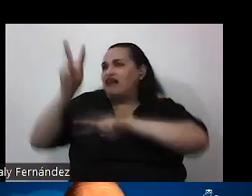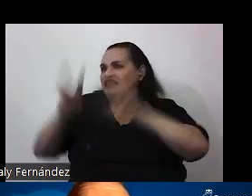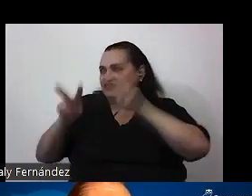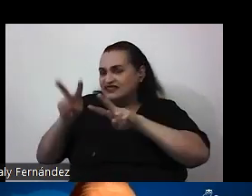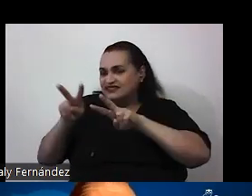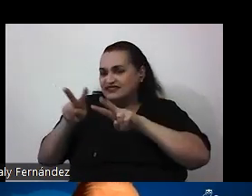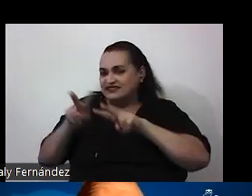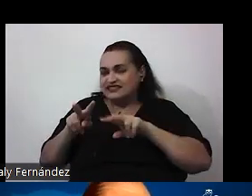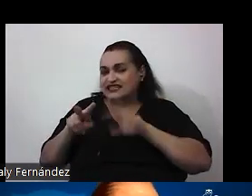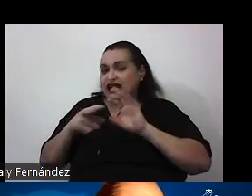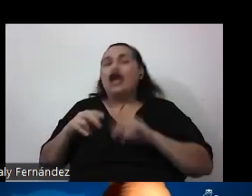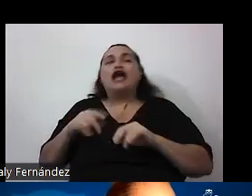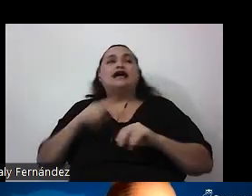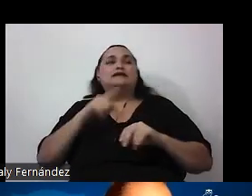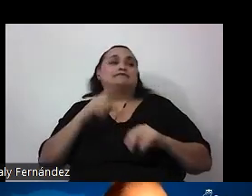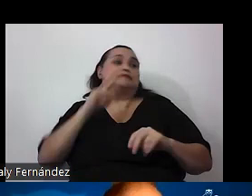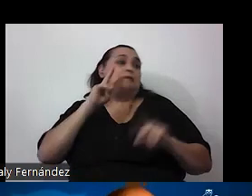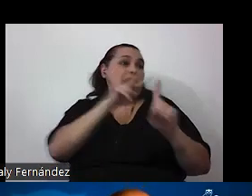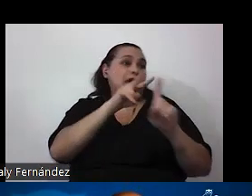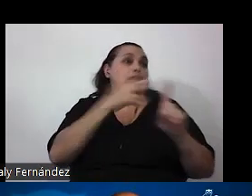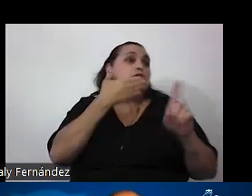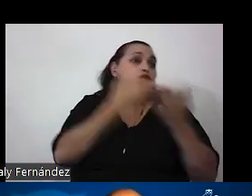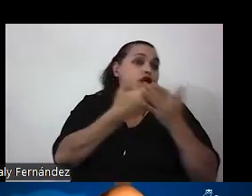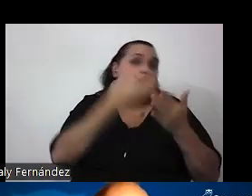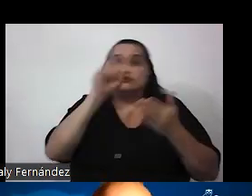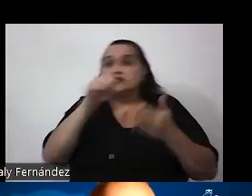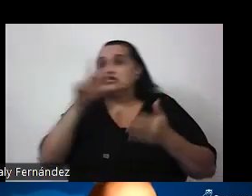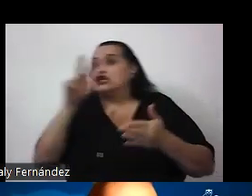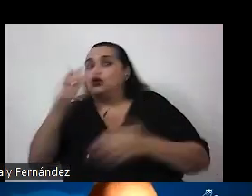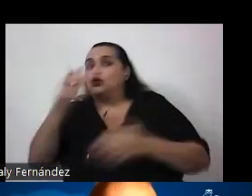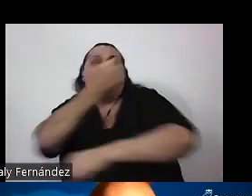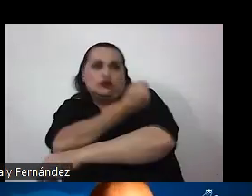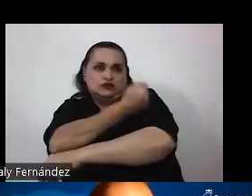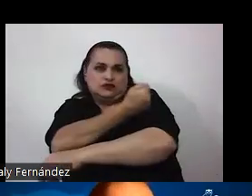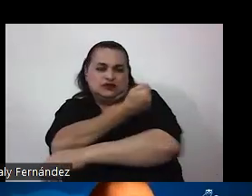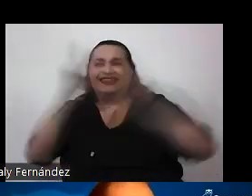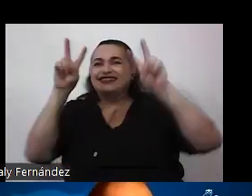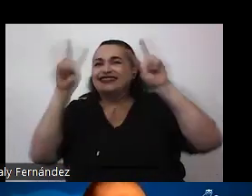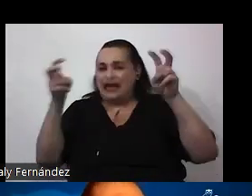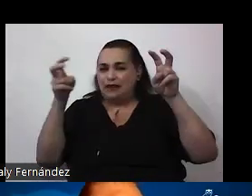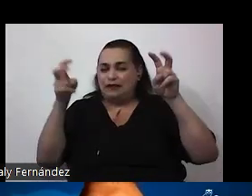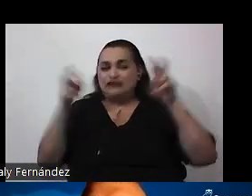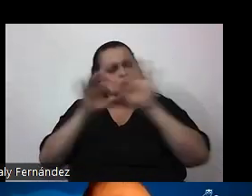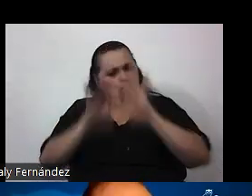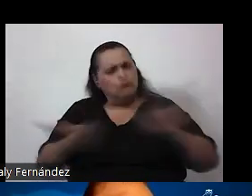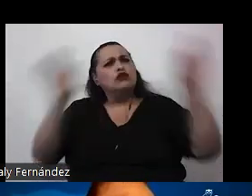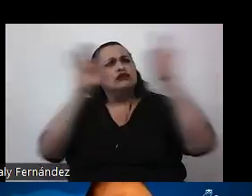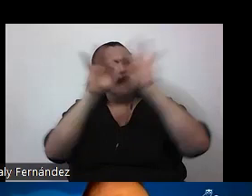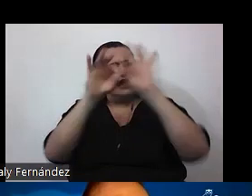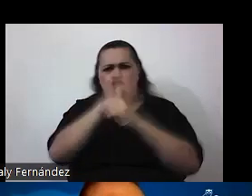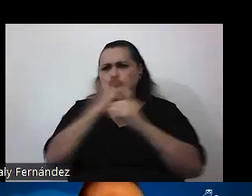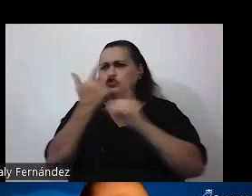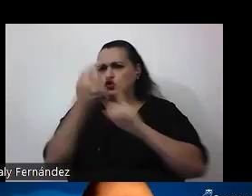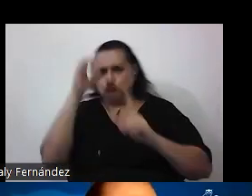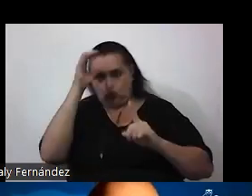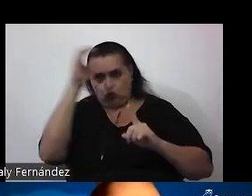la conveniencia o no de vacunarse. Todos estos son temas relevantes desde el punto de vista sociocultural que no podemos